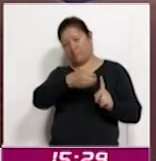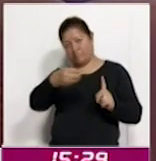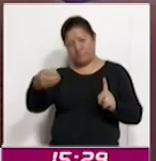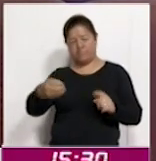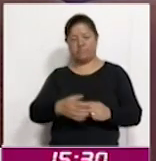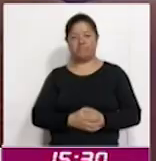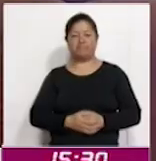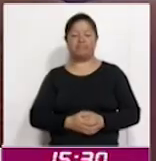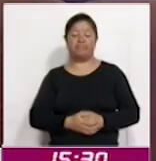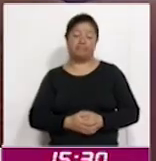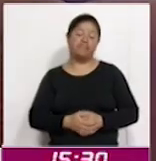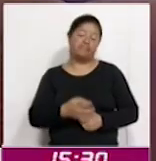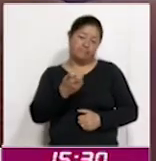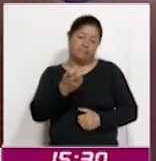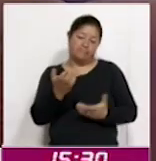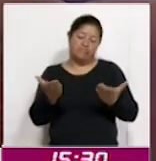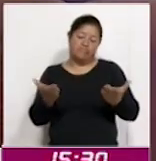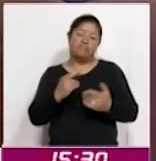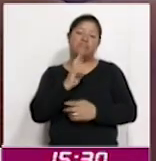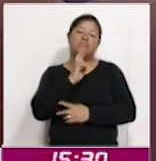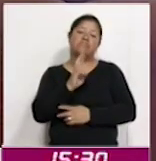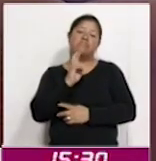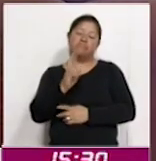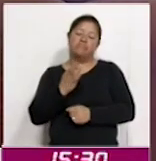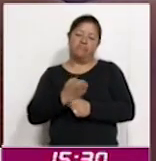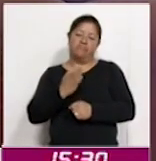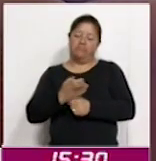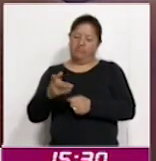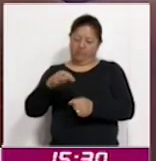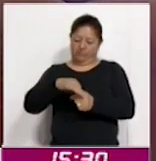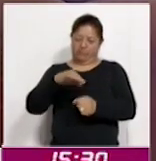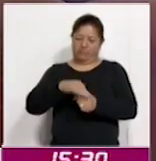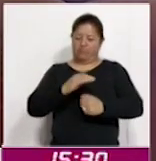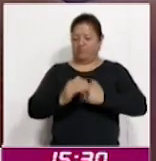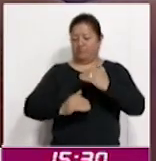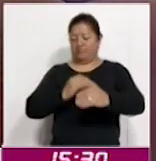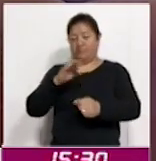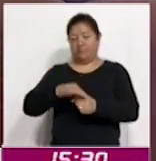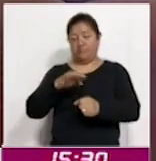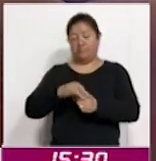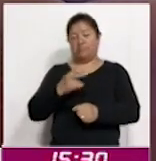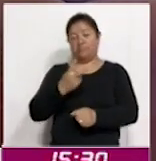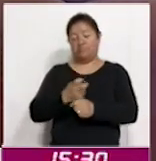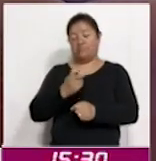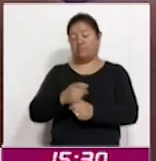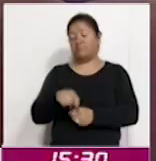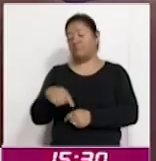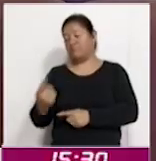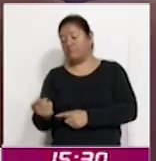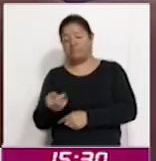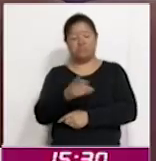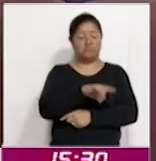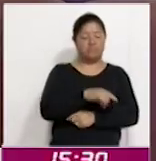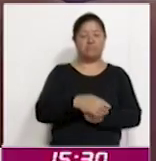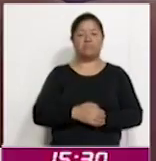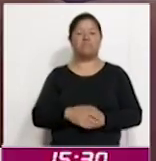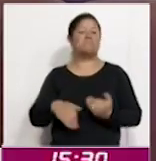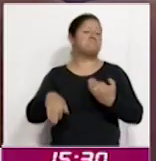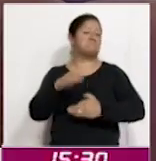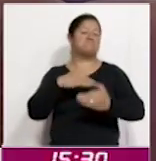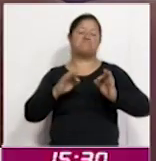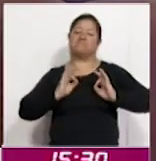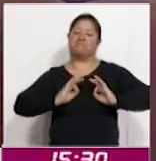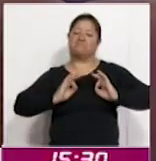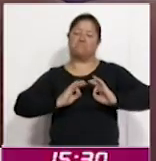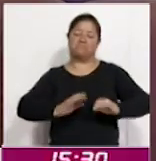Pues ahí está el balance de esta jornada extraordinaria, de este proceso electivo extraordinario en estas demarcaciones, todo en tranquilidad